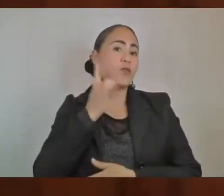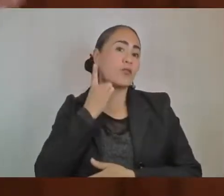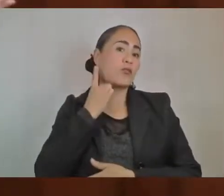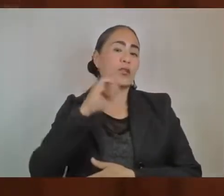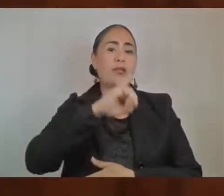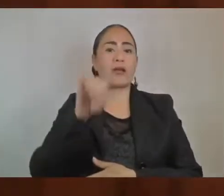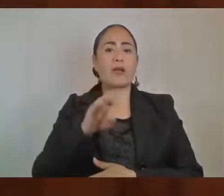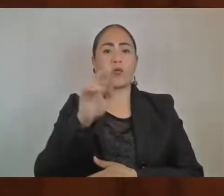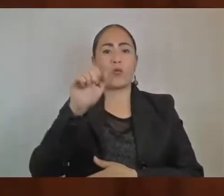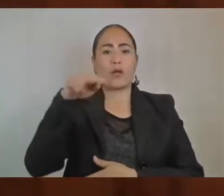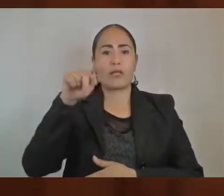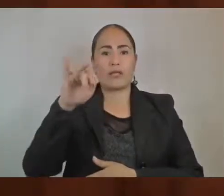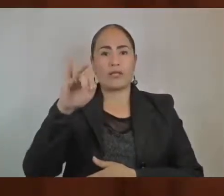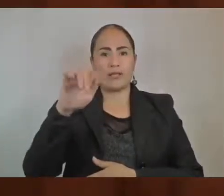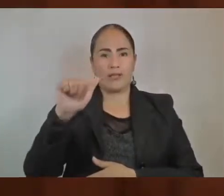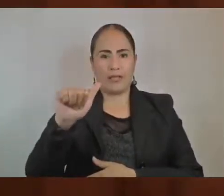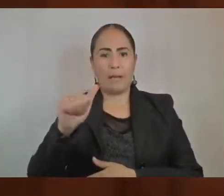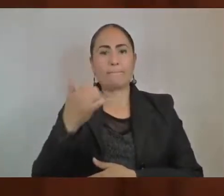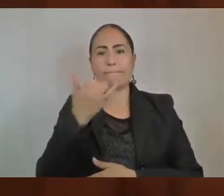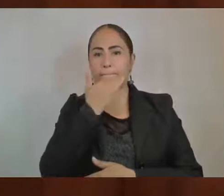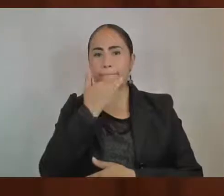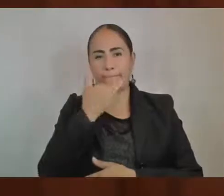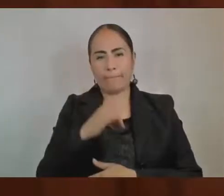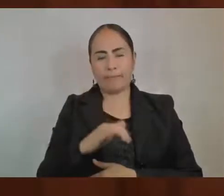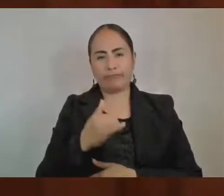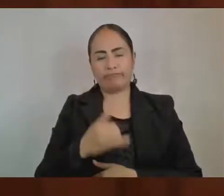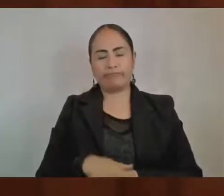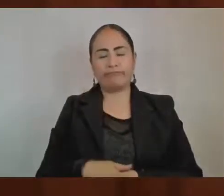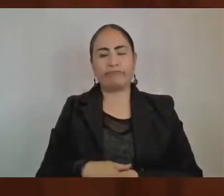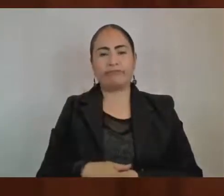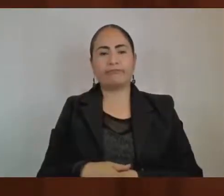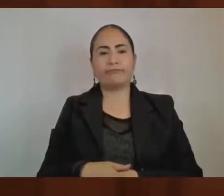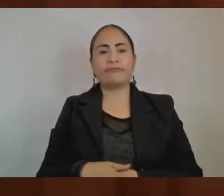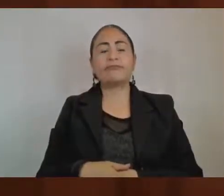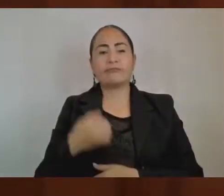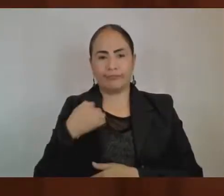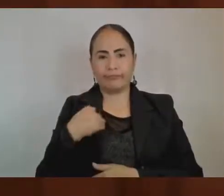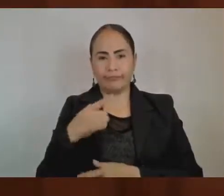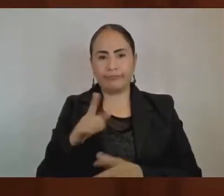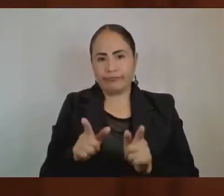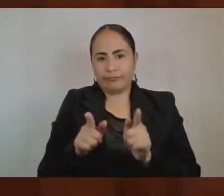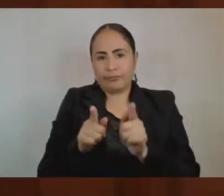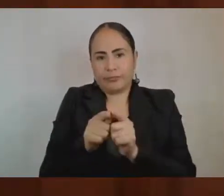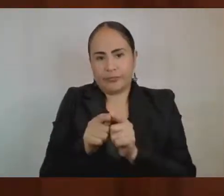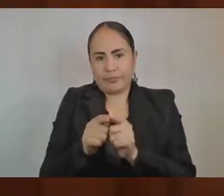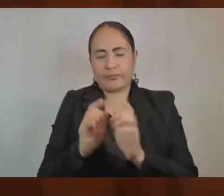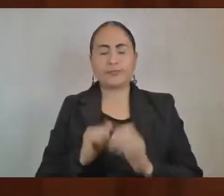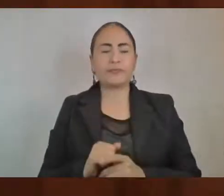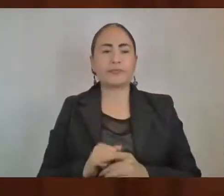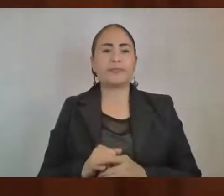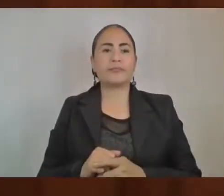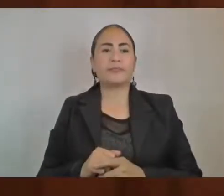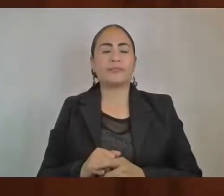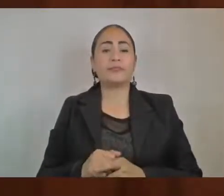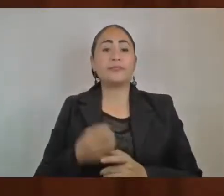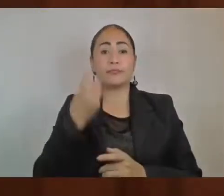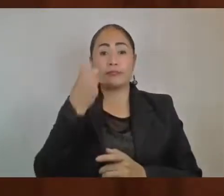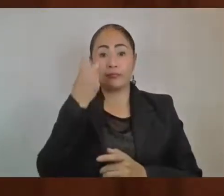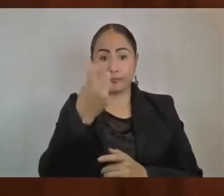Gracias. Con su permiso concluyo. Por todo ello,